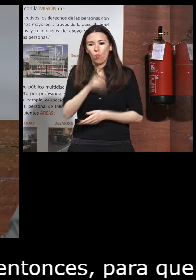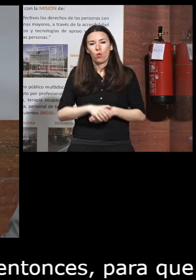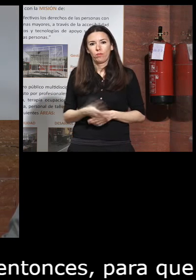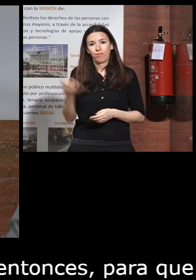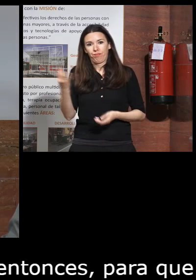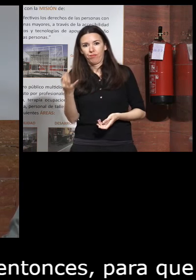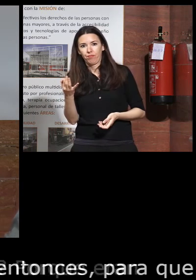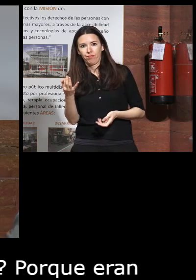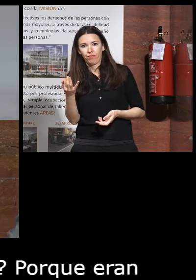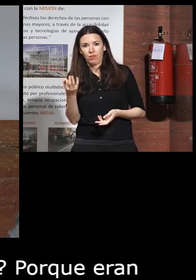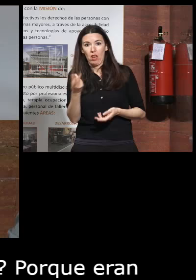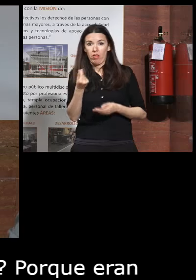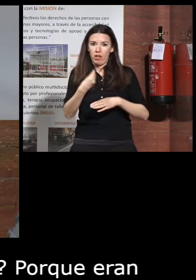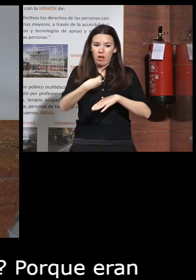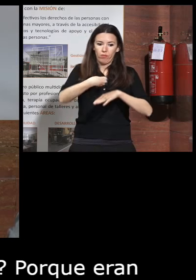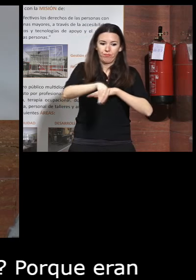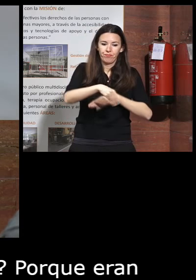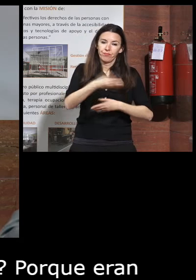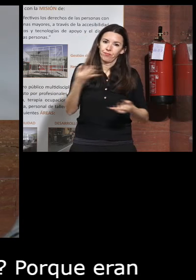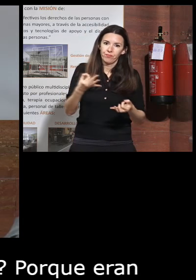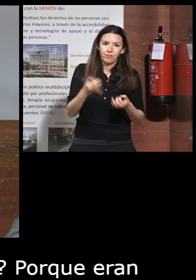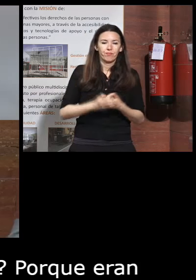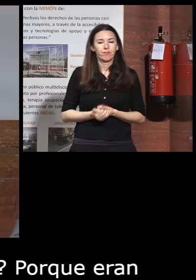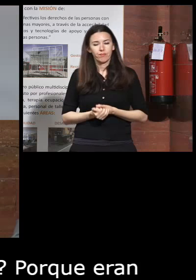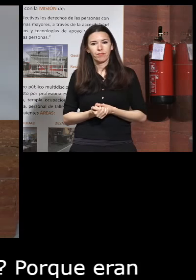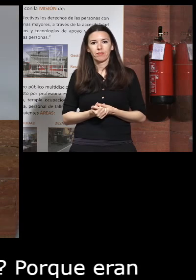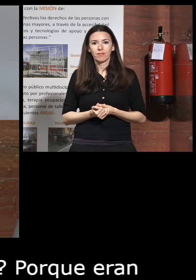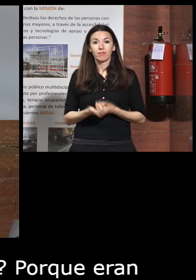tenemos que poner dinero encima de la mesa entonces